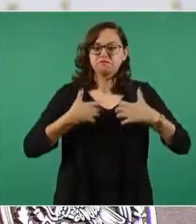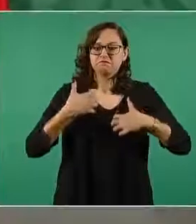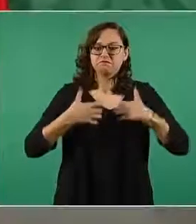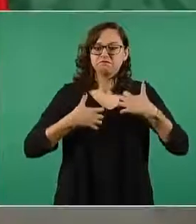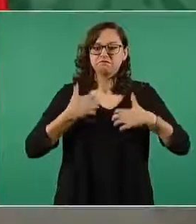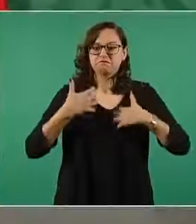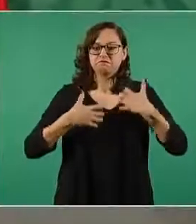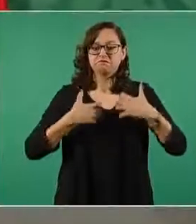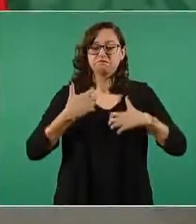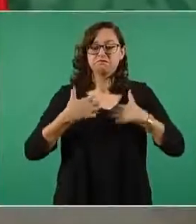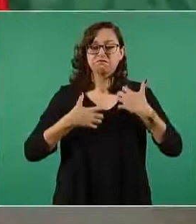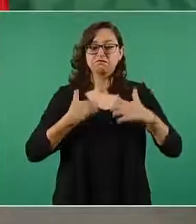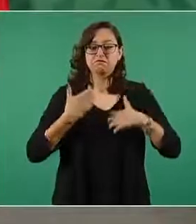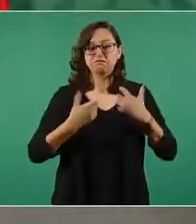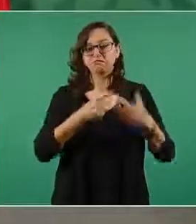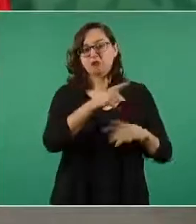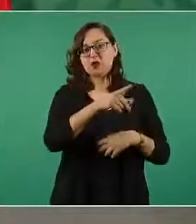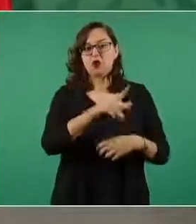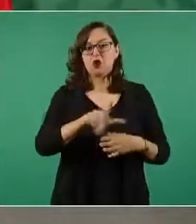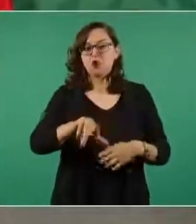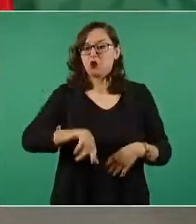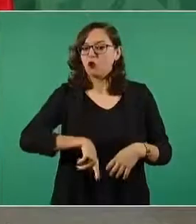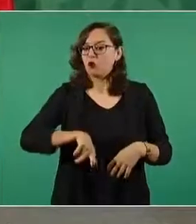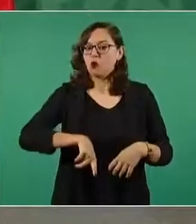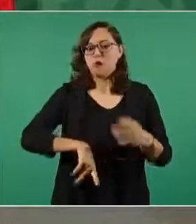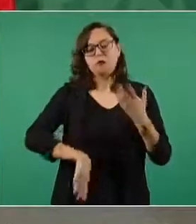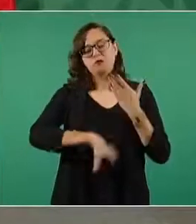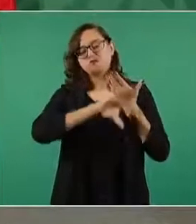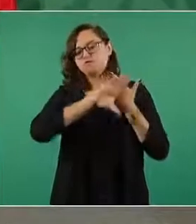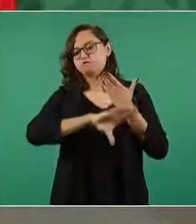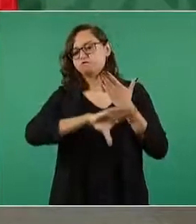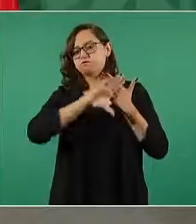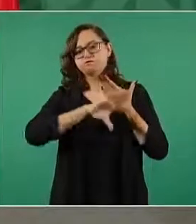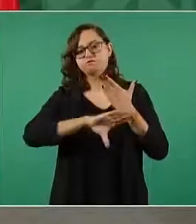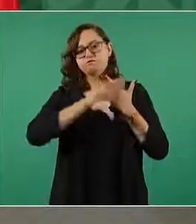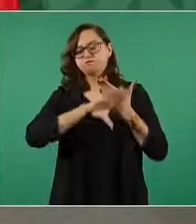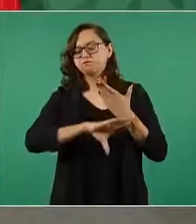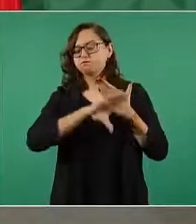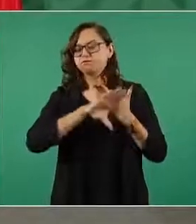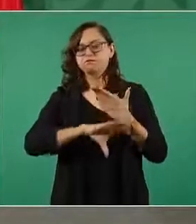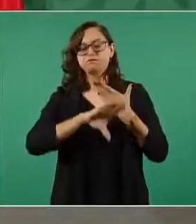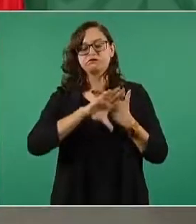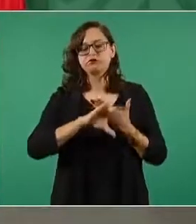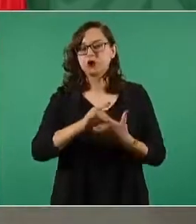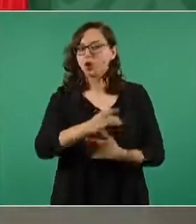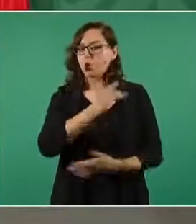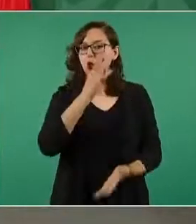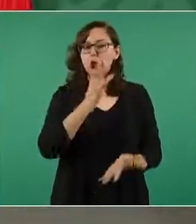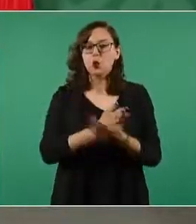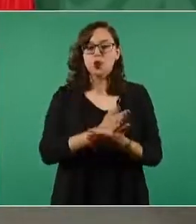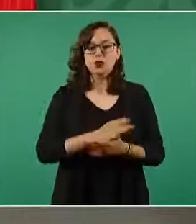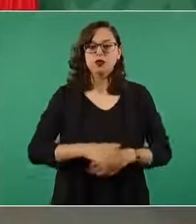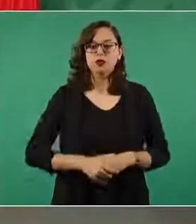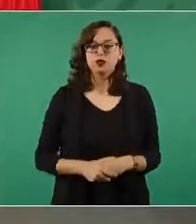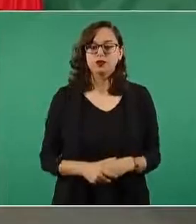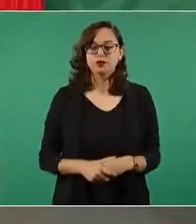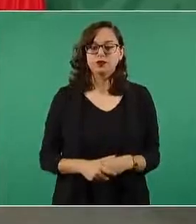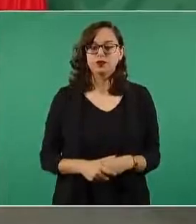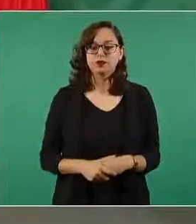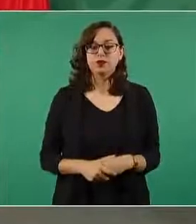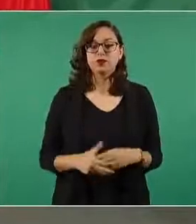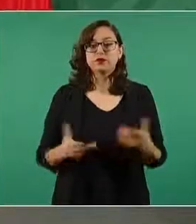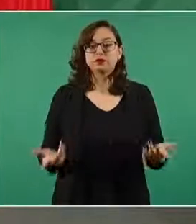porque son opositores al gobierno que represento, a partir de que